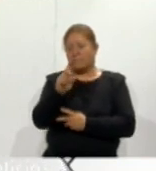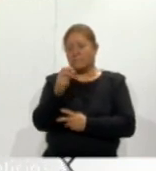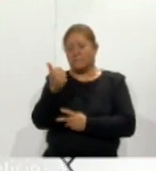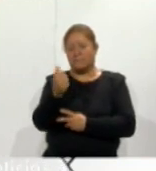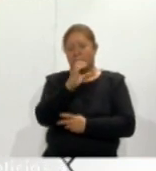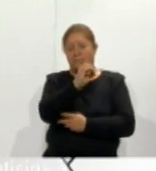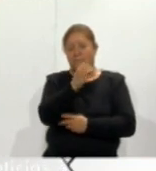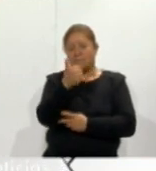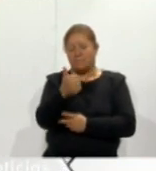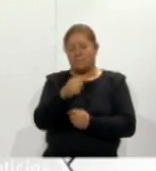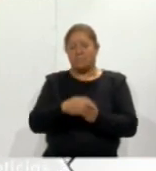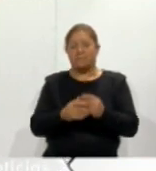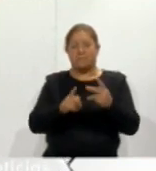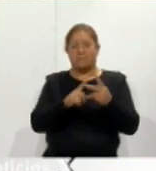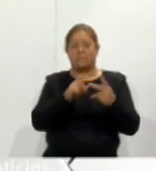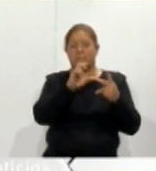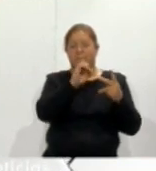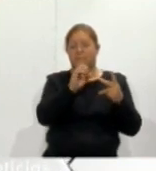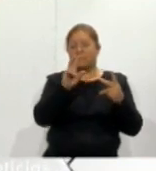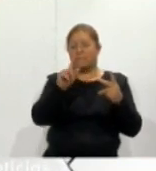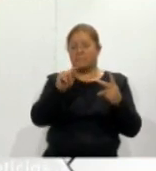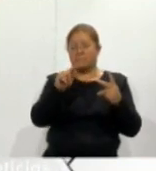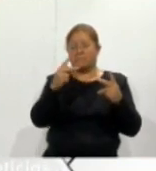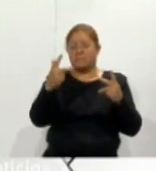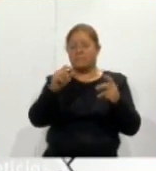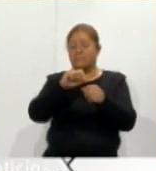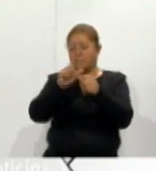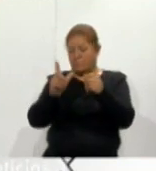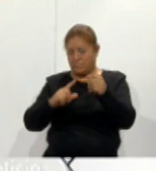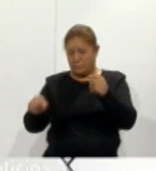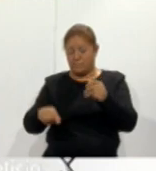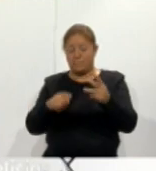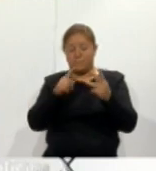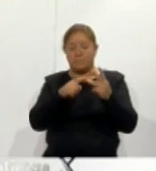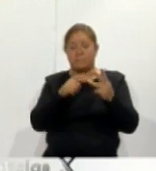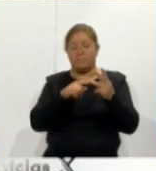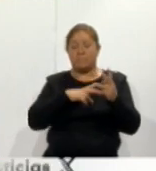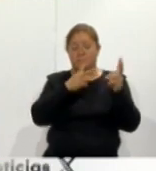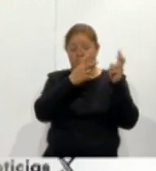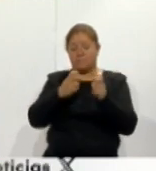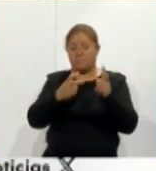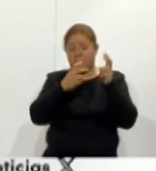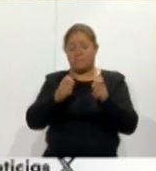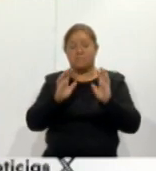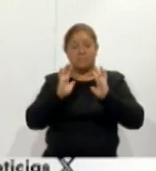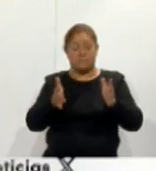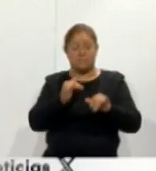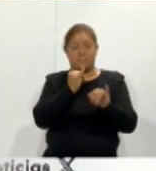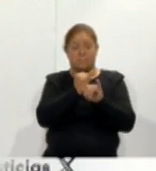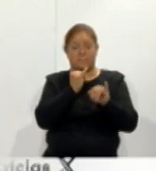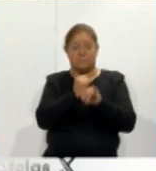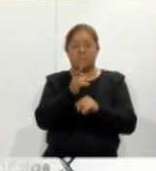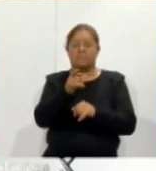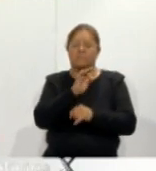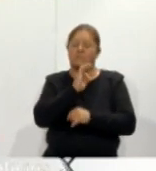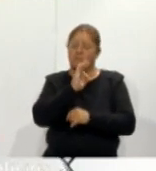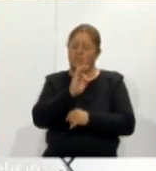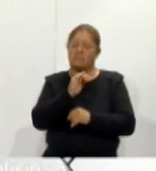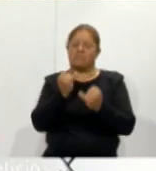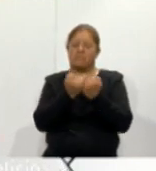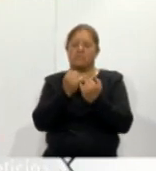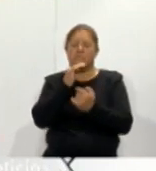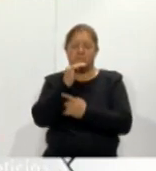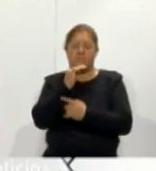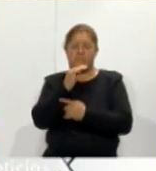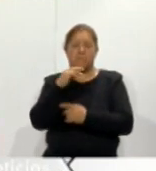-06, el 078 a nivel nacional, y tenemos ya una aplicación en redes sociales para que puedan también mandar un mensaje